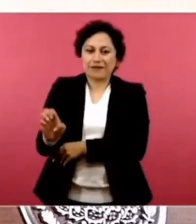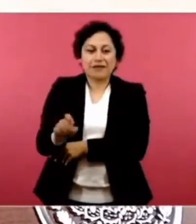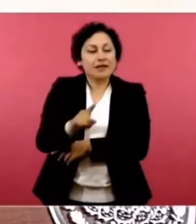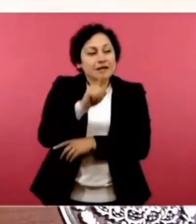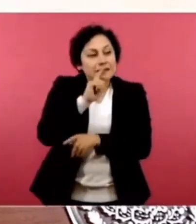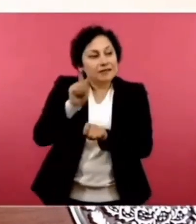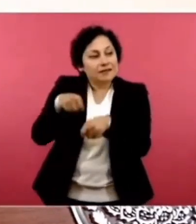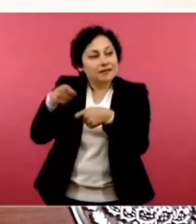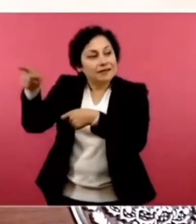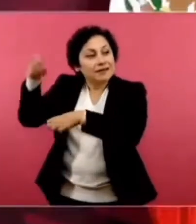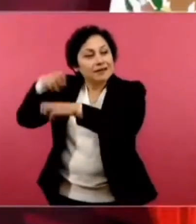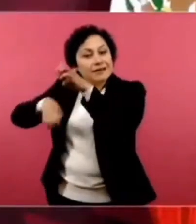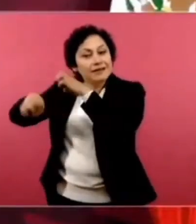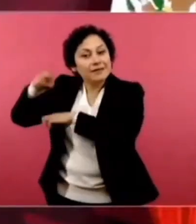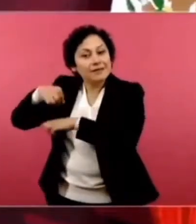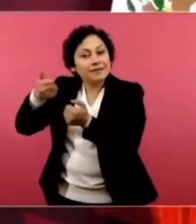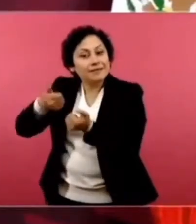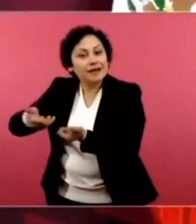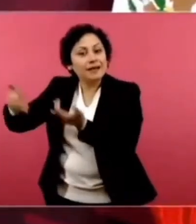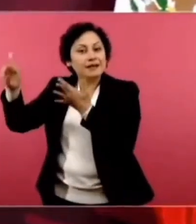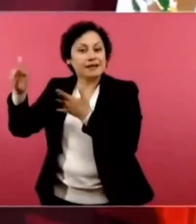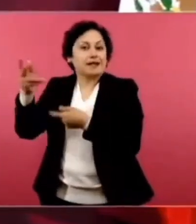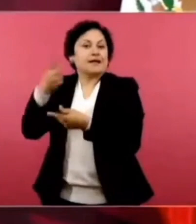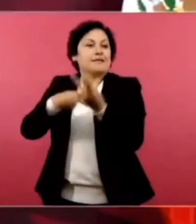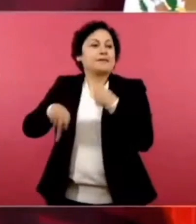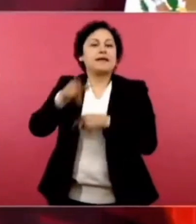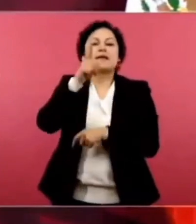y yo recuerdo que cuando